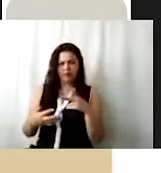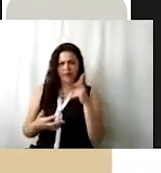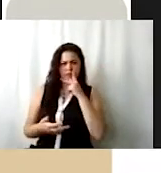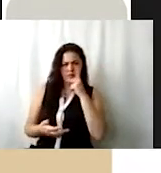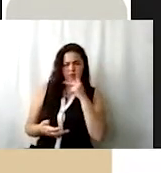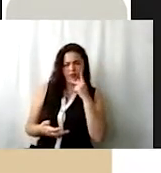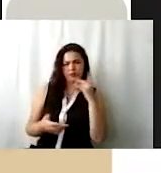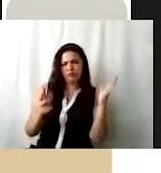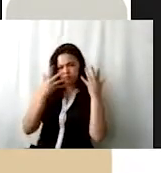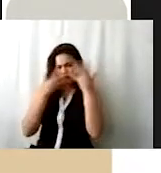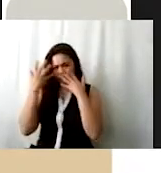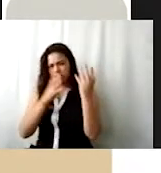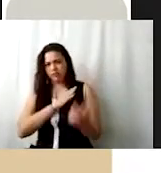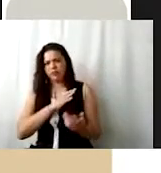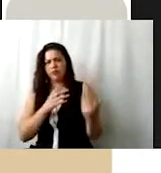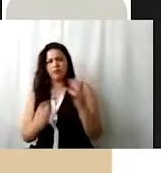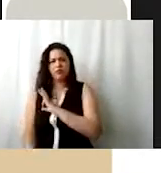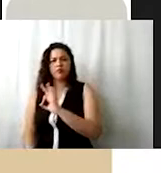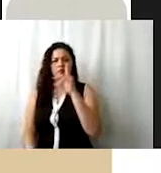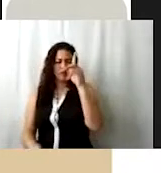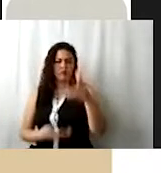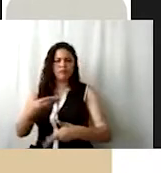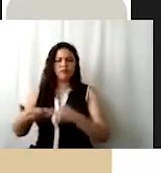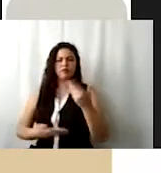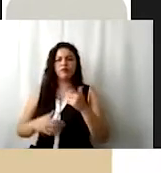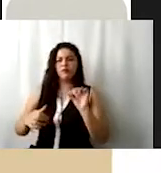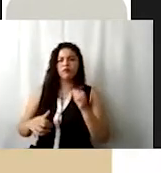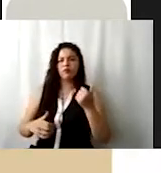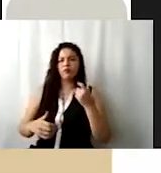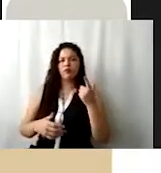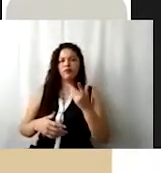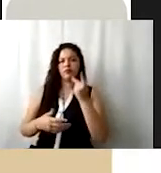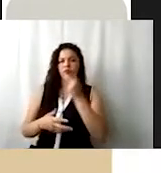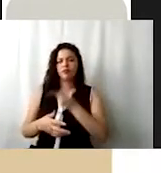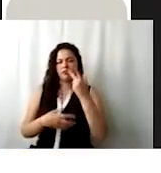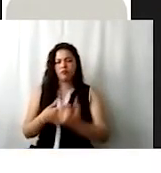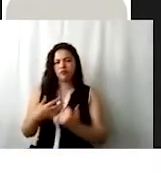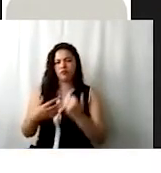confundirse en cuanto a algún servicio de algún proyecto en específico. ¿Ok?